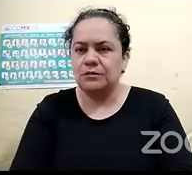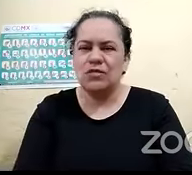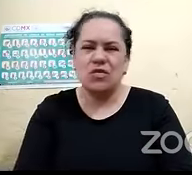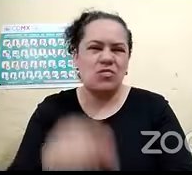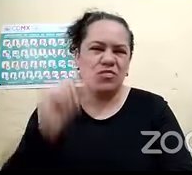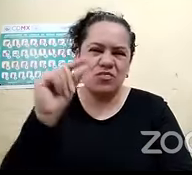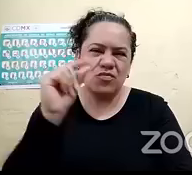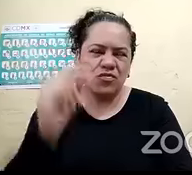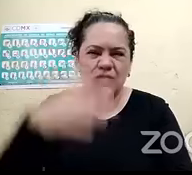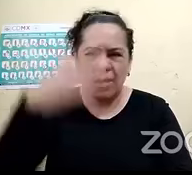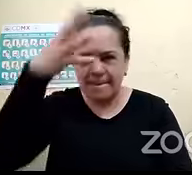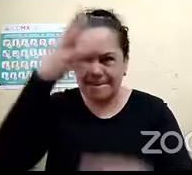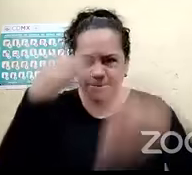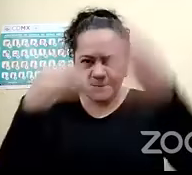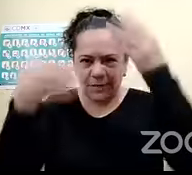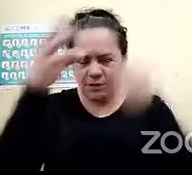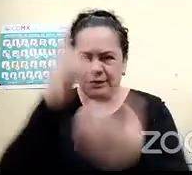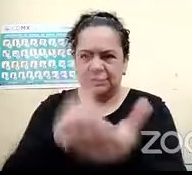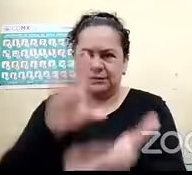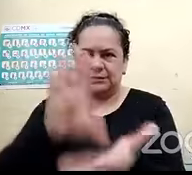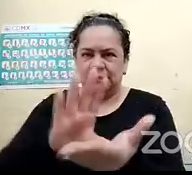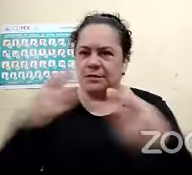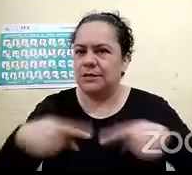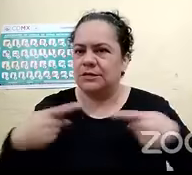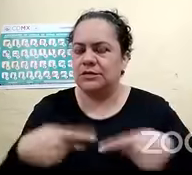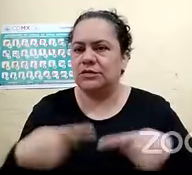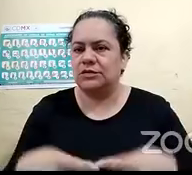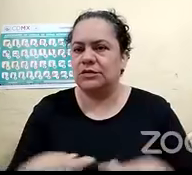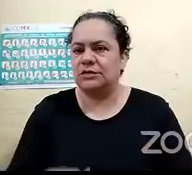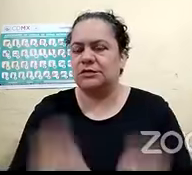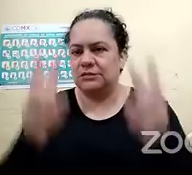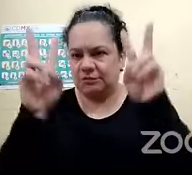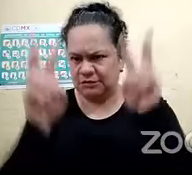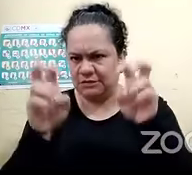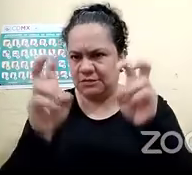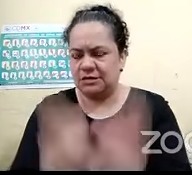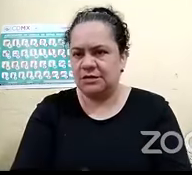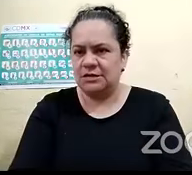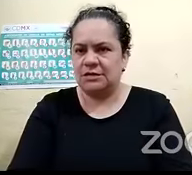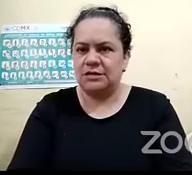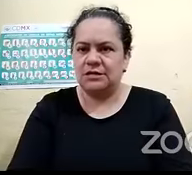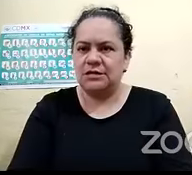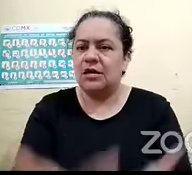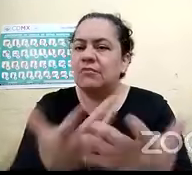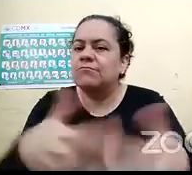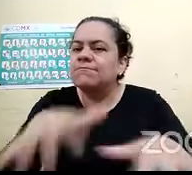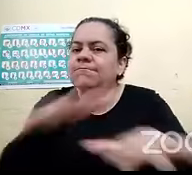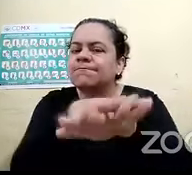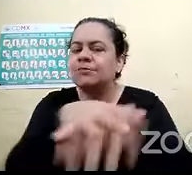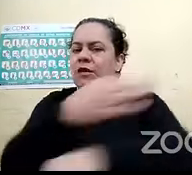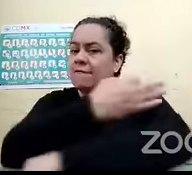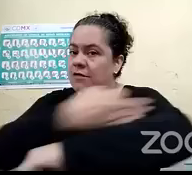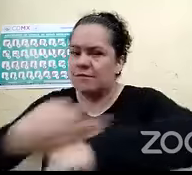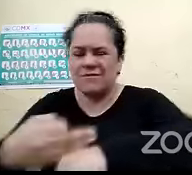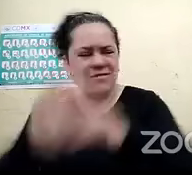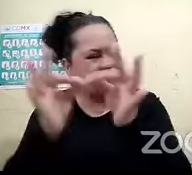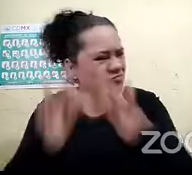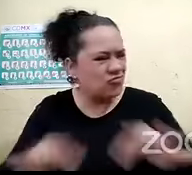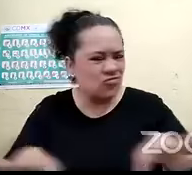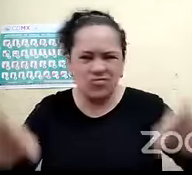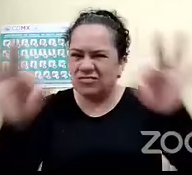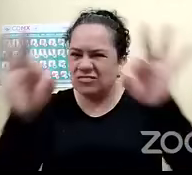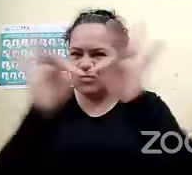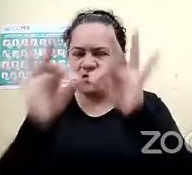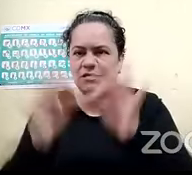el tema de discapacidad para que podamos conjuntar el conocimiento el papel de la familia es fundamental el de la